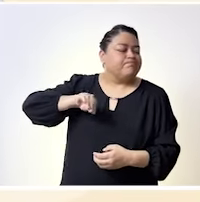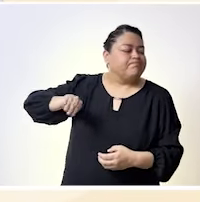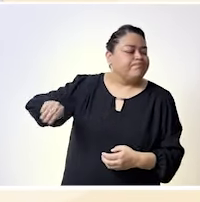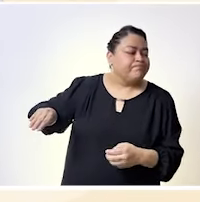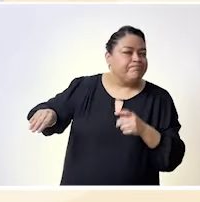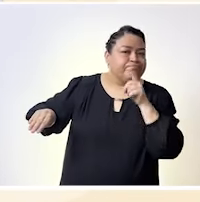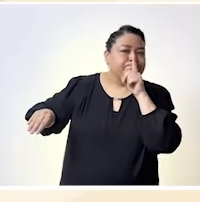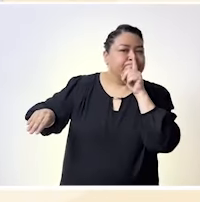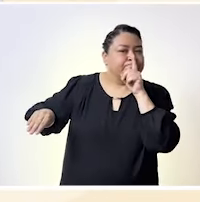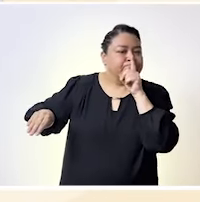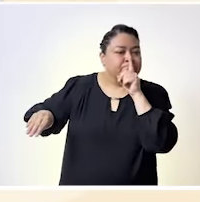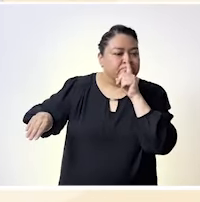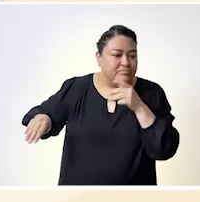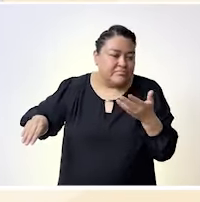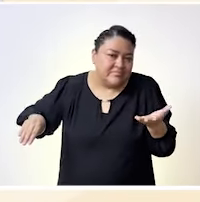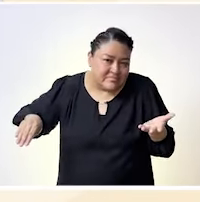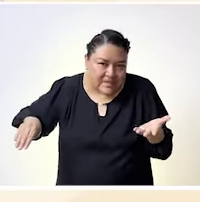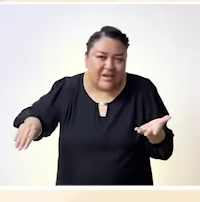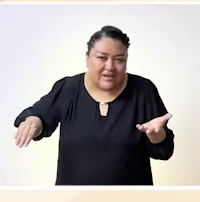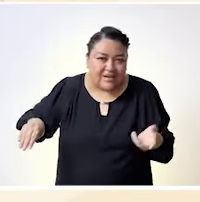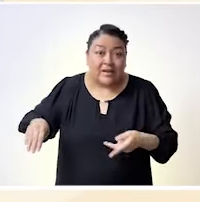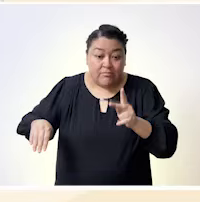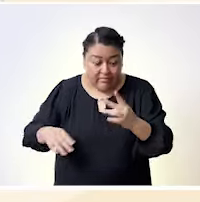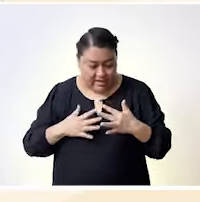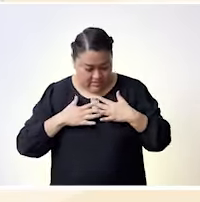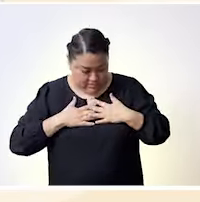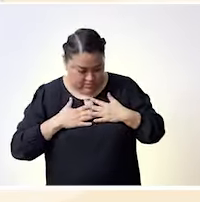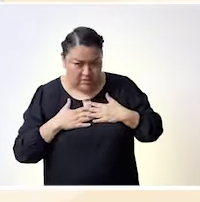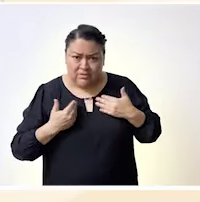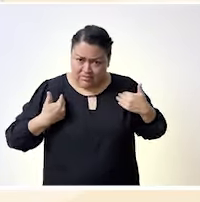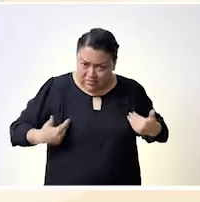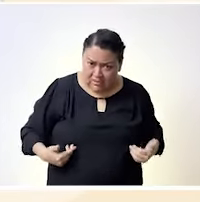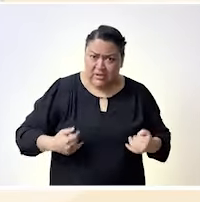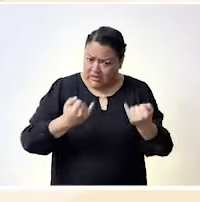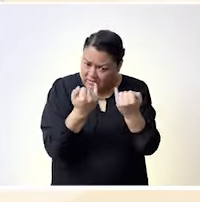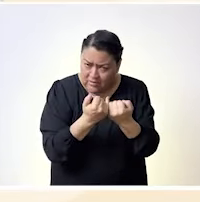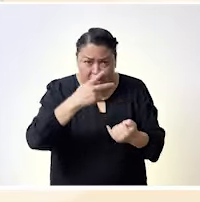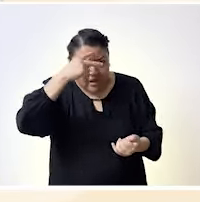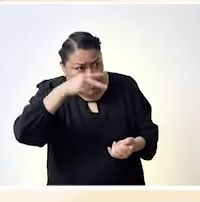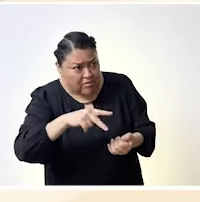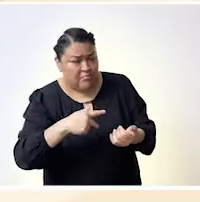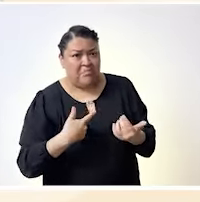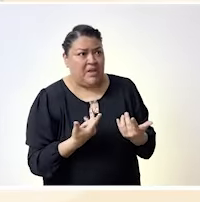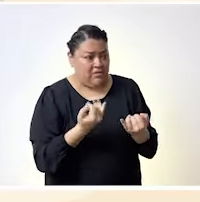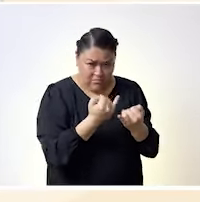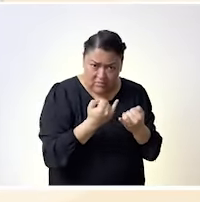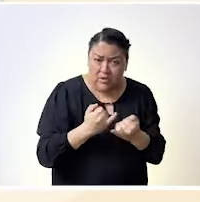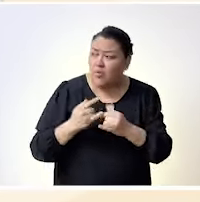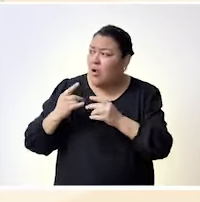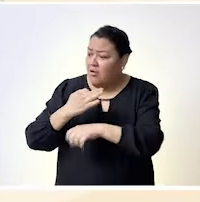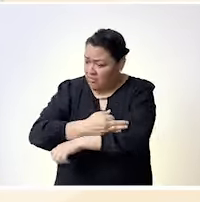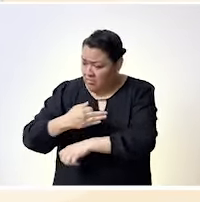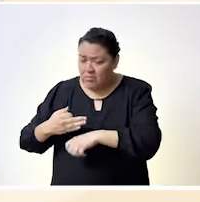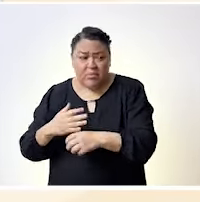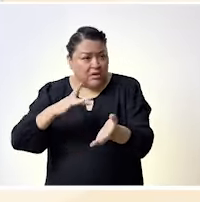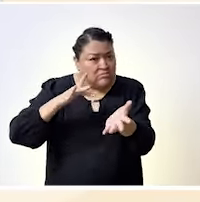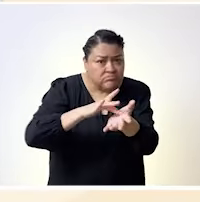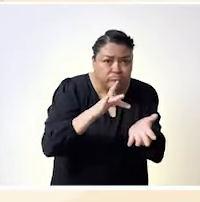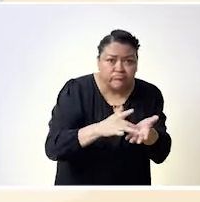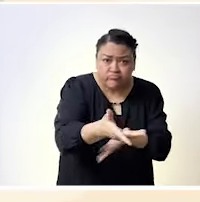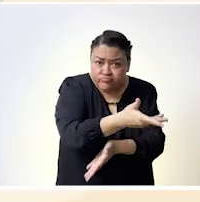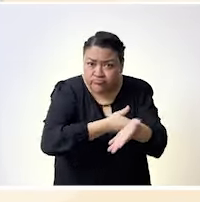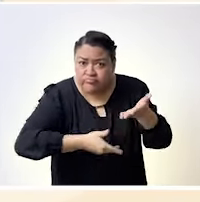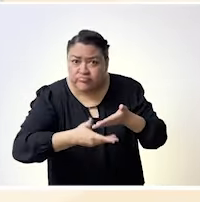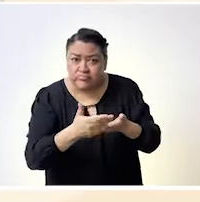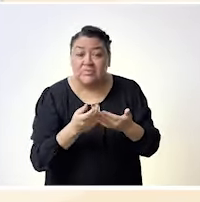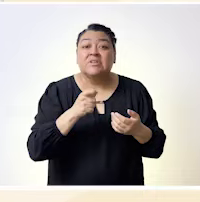mayoría, por ser pobres, porque derivado de esta estructura social que pervive de la colonialidad, pues somos las poblaciones que